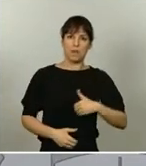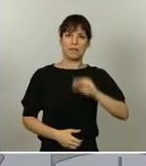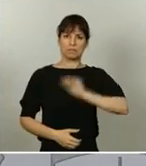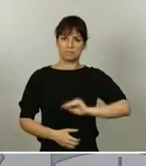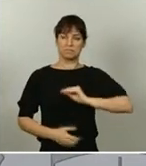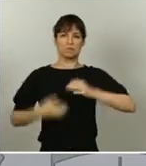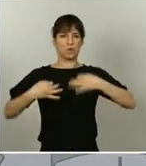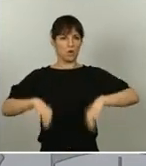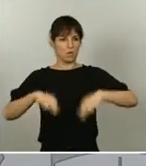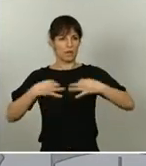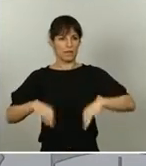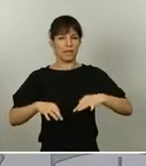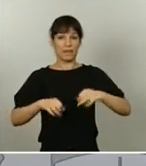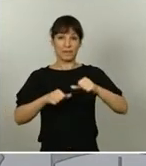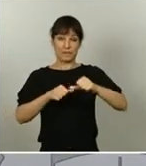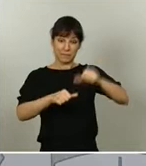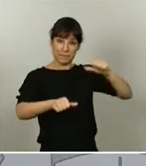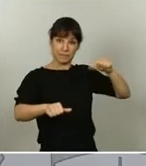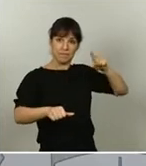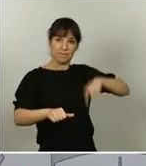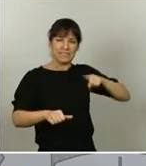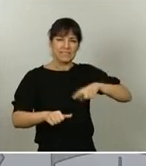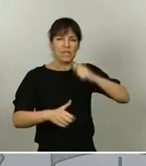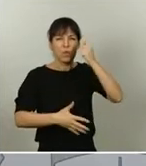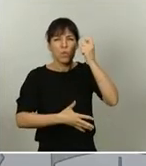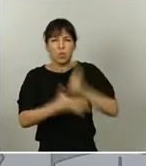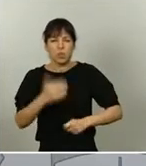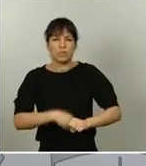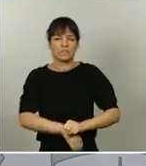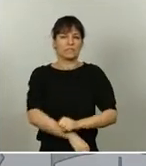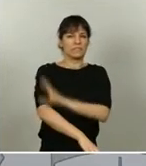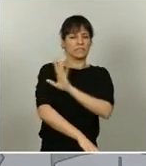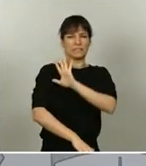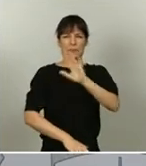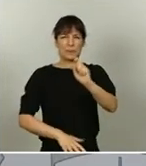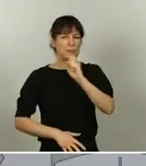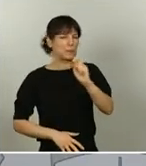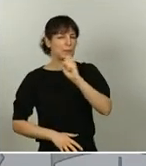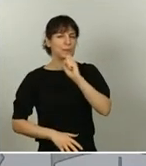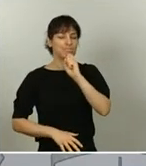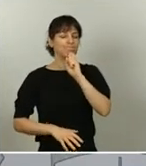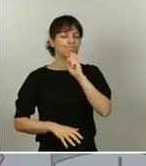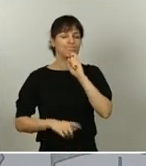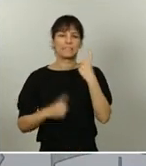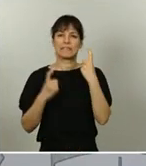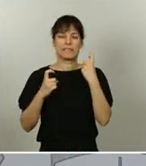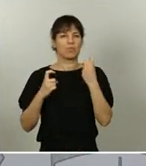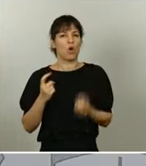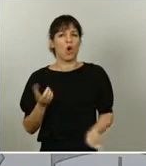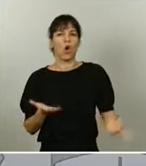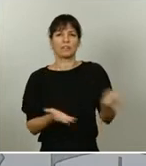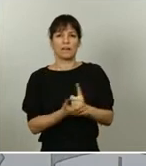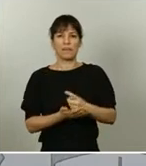meses tan duros, tan dramáticos, tan difíciles que hemos atravesado, necesitábamos volver a pisar nuestras ciudades, nuestros pueblos.